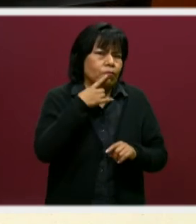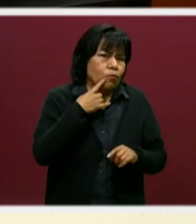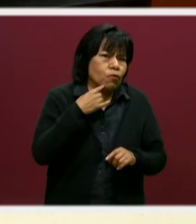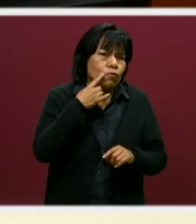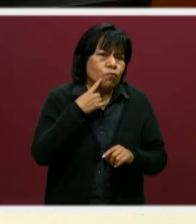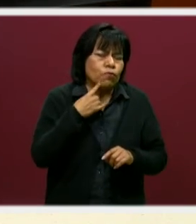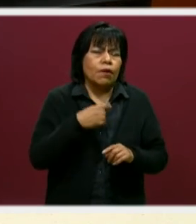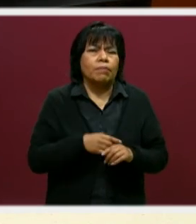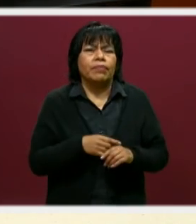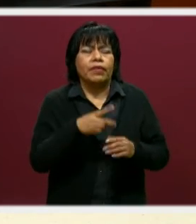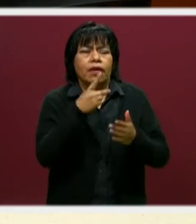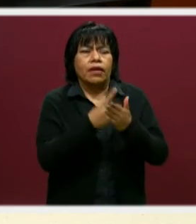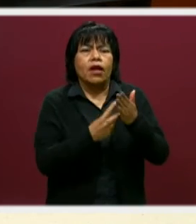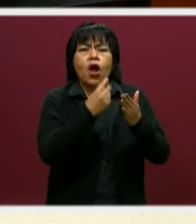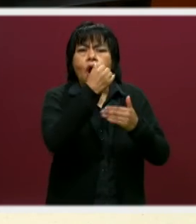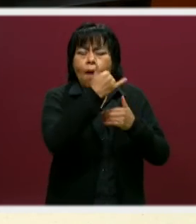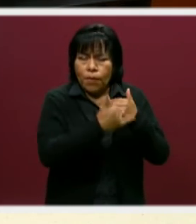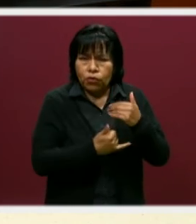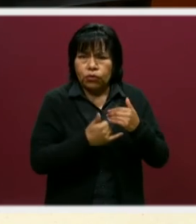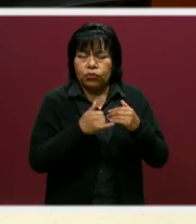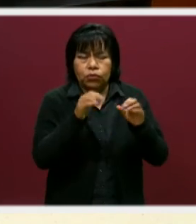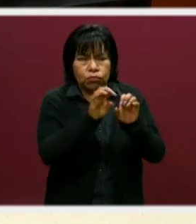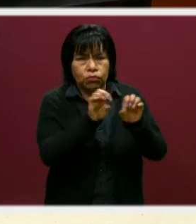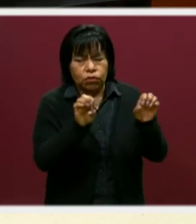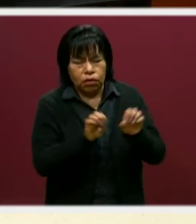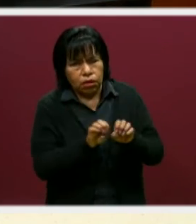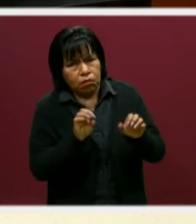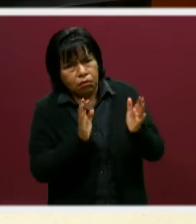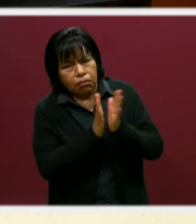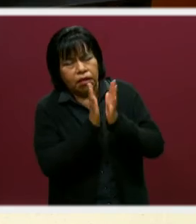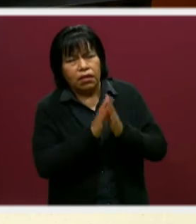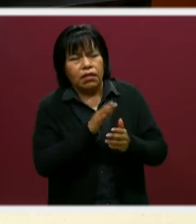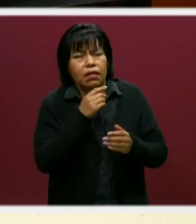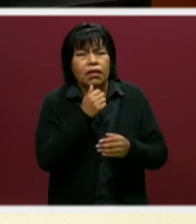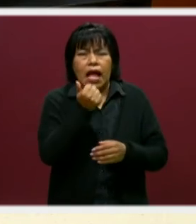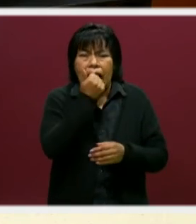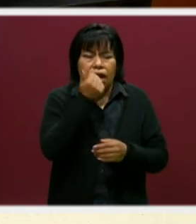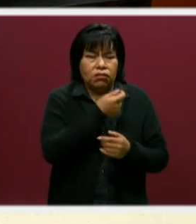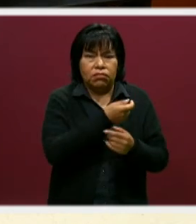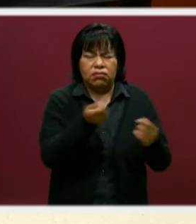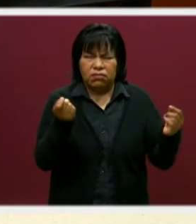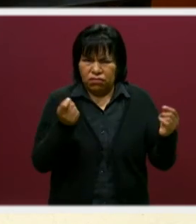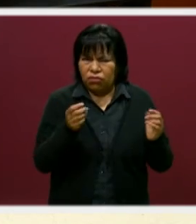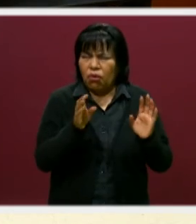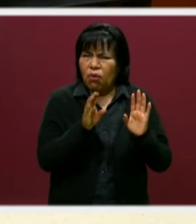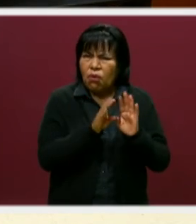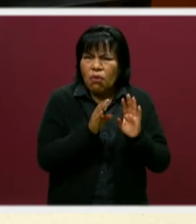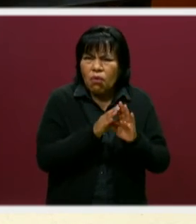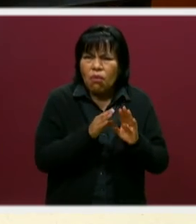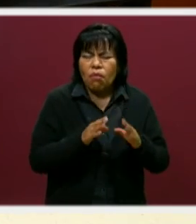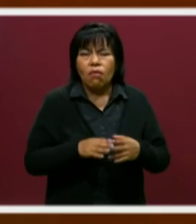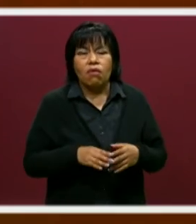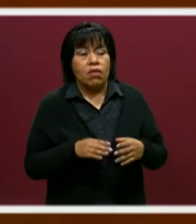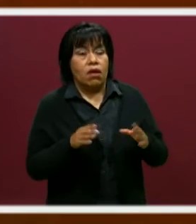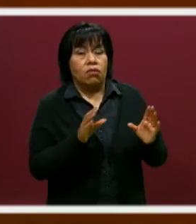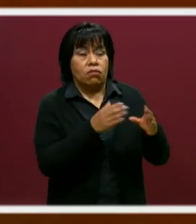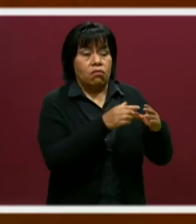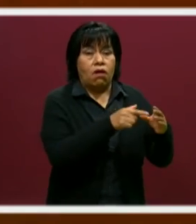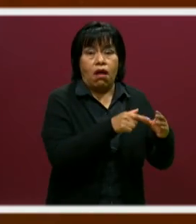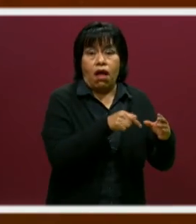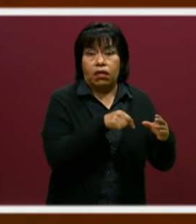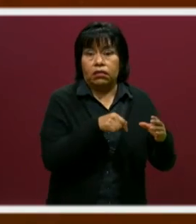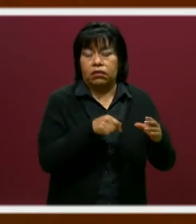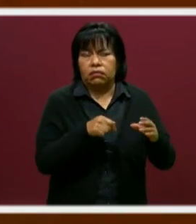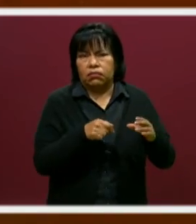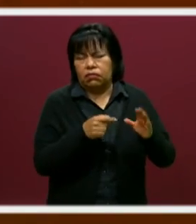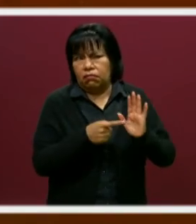proyectos interdisciplinarios, y es muy bonito ver cómo los mismos chicos proponen cosas nuevas dentro de su área, de su campo,